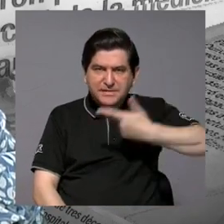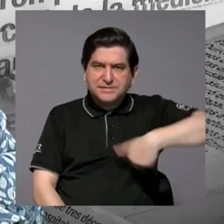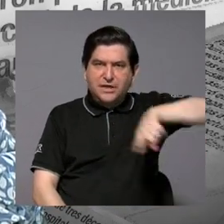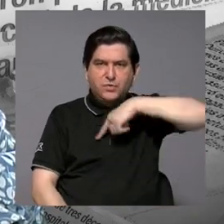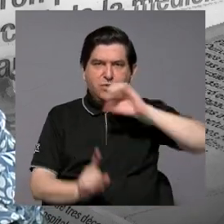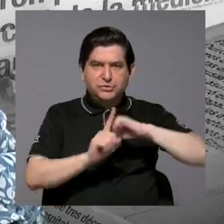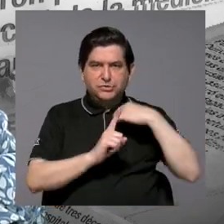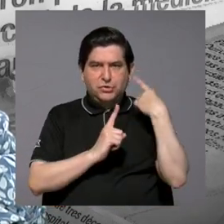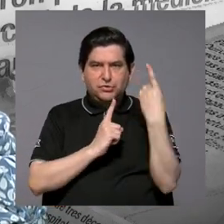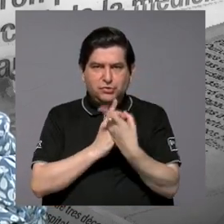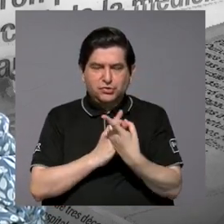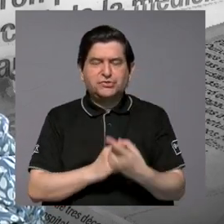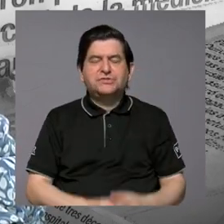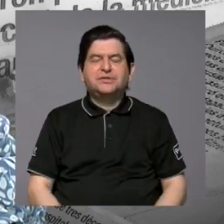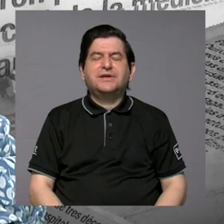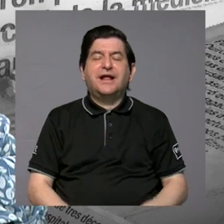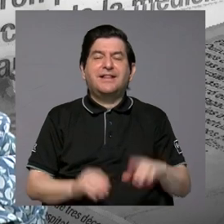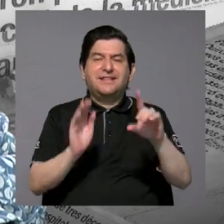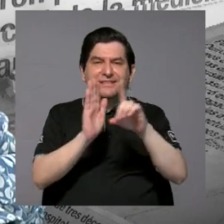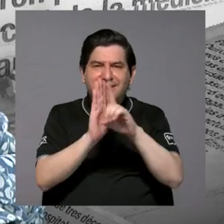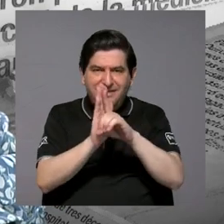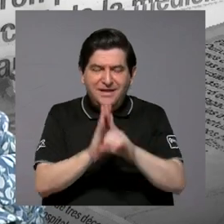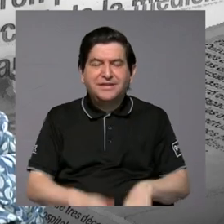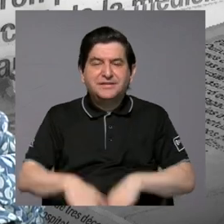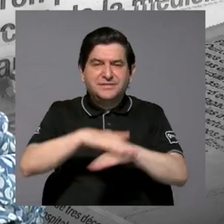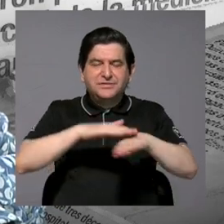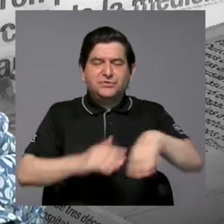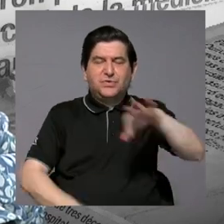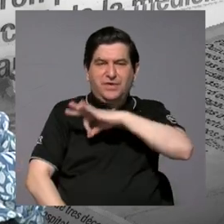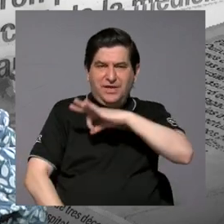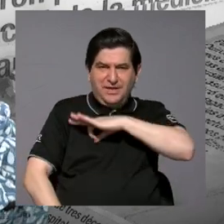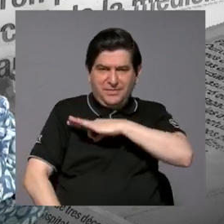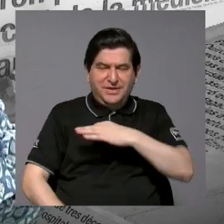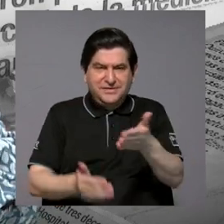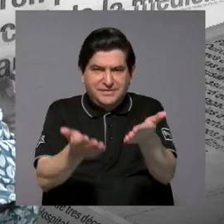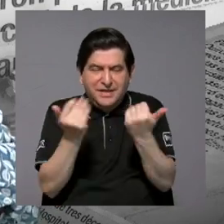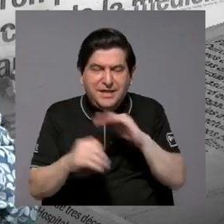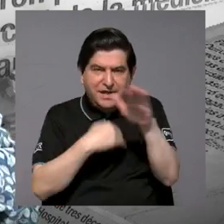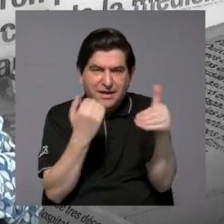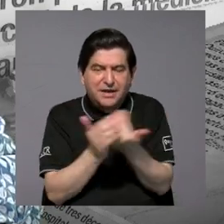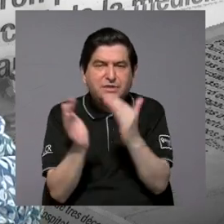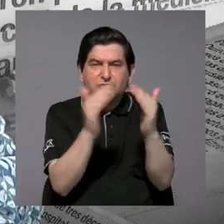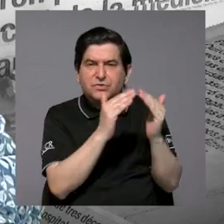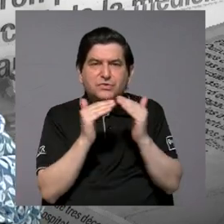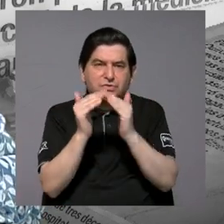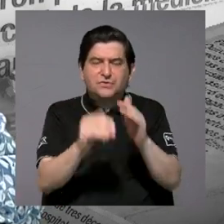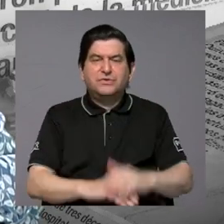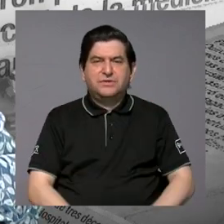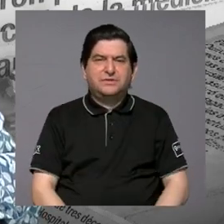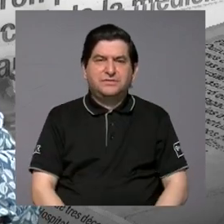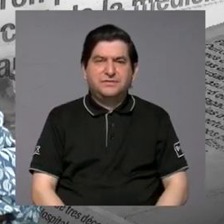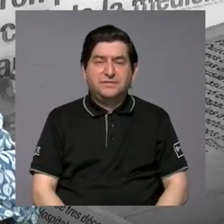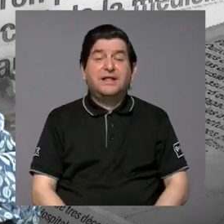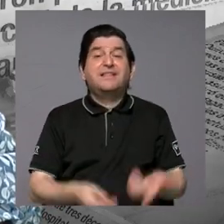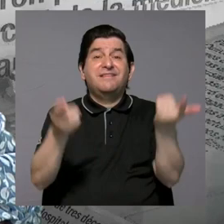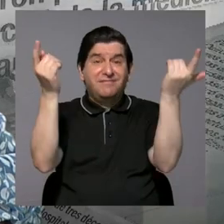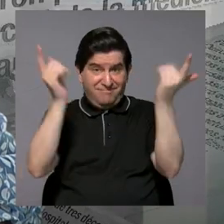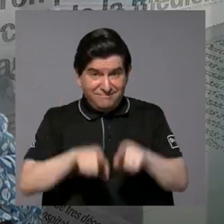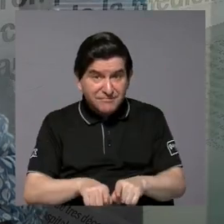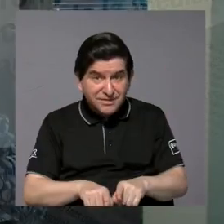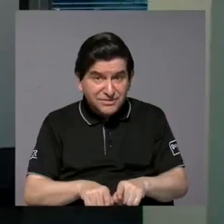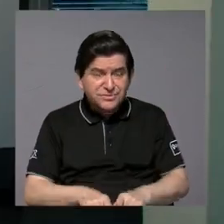social de derecho. Es basado en el bienestar que queremos para toda la población. De hecho,